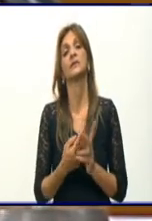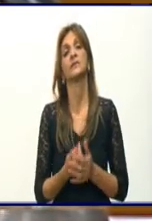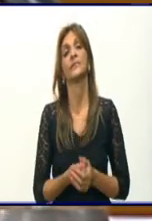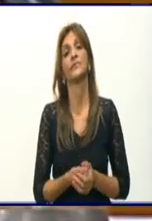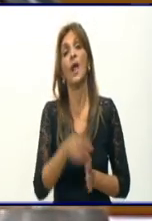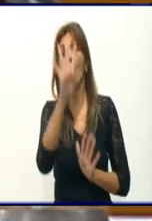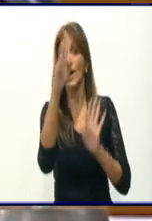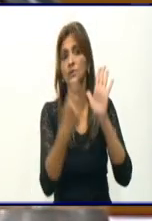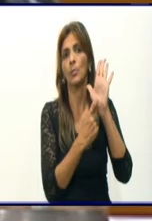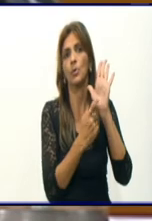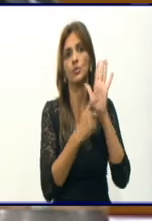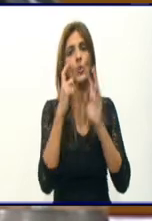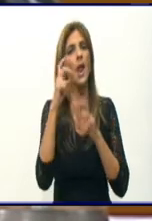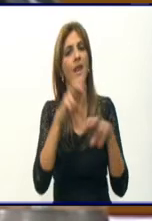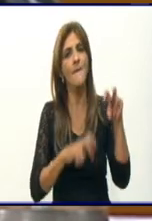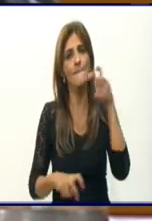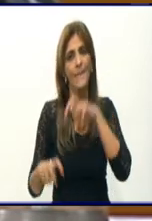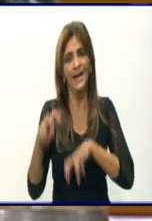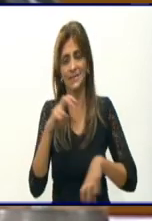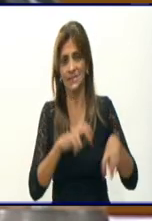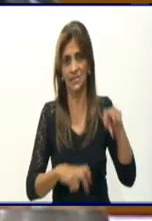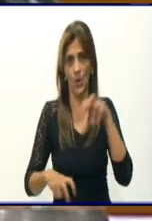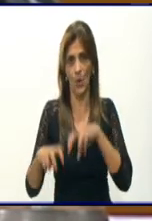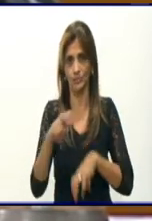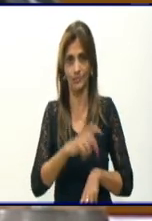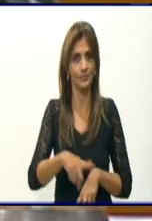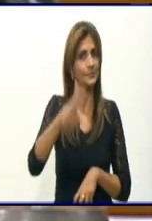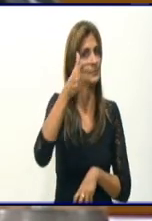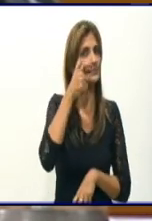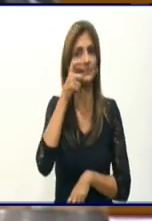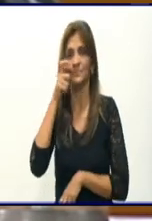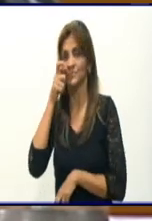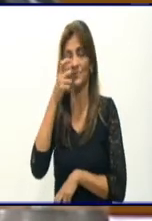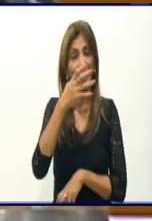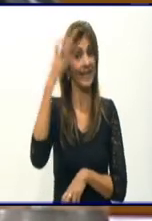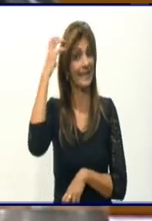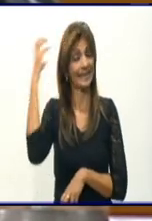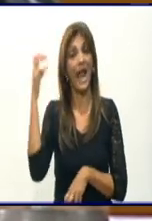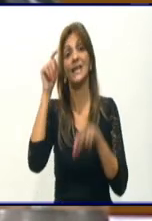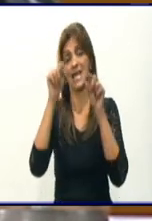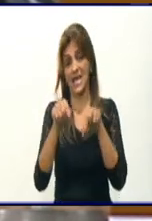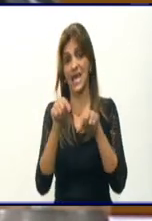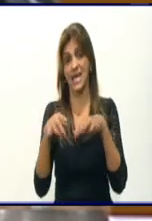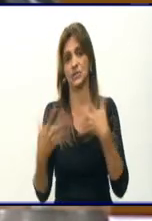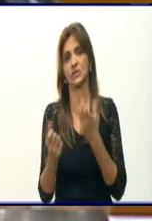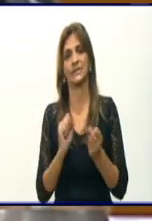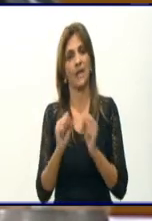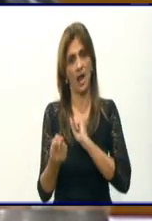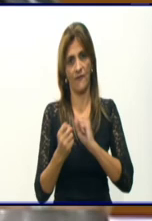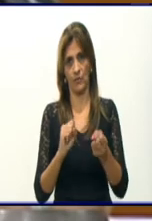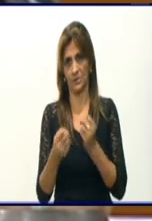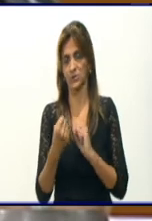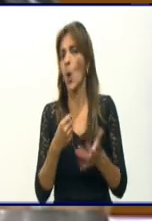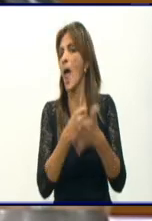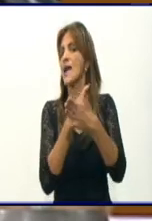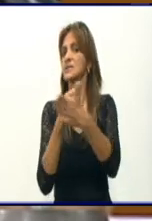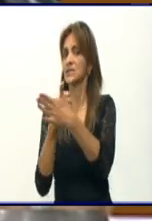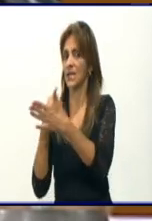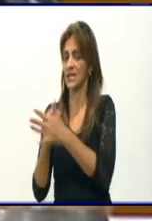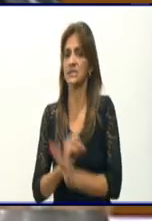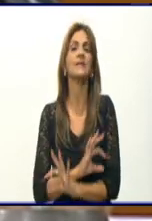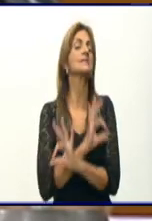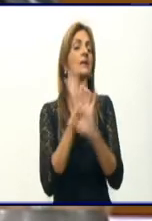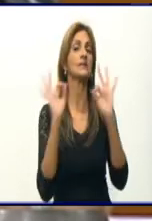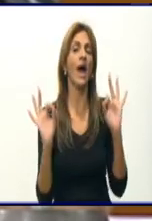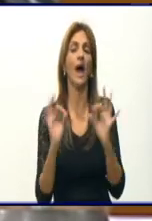inspección sanitaria estatal, que también se está reforzando las medidas, la exigencia sanitaria, la